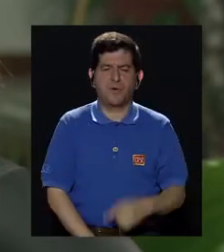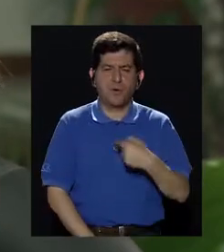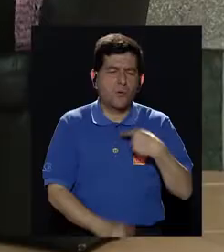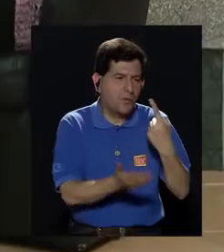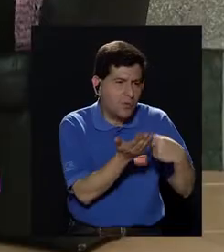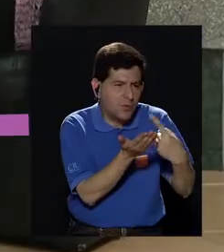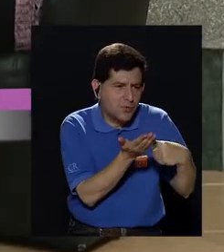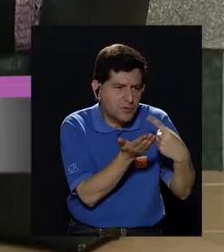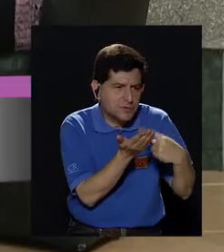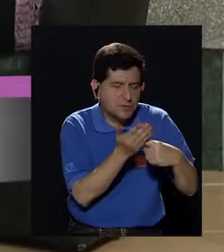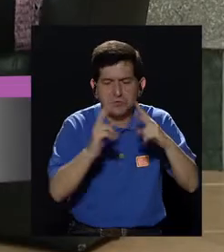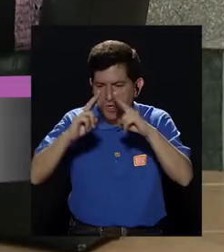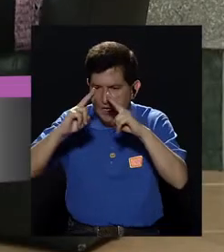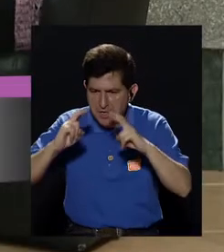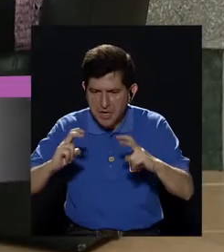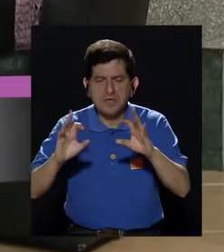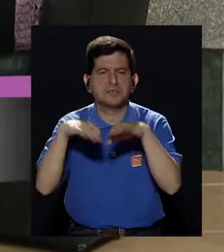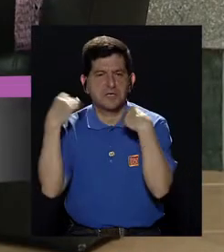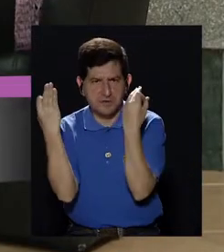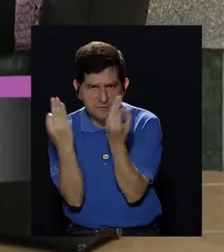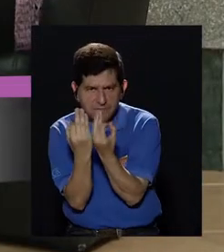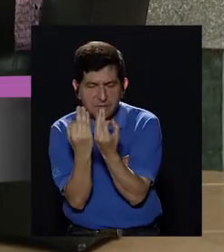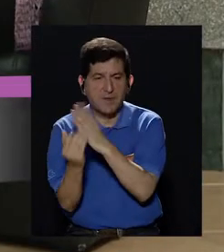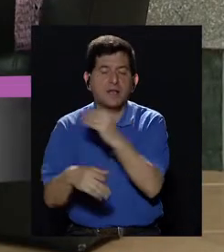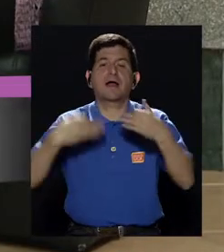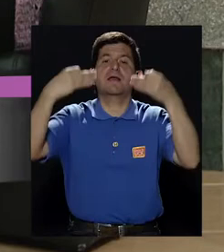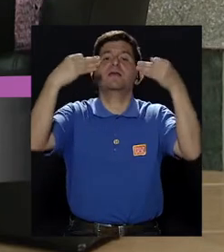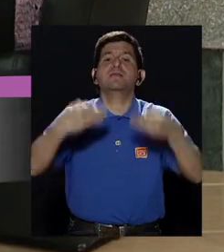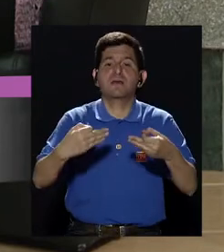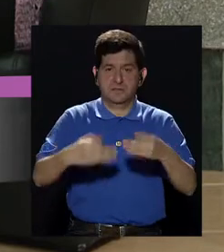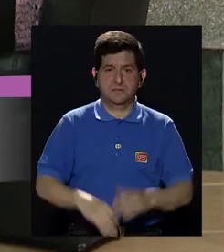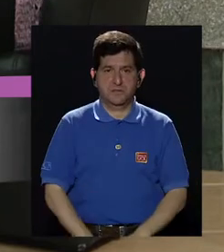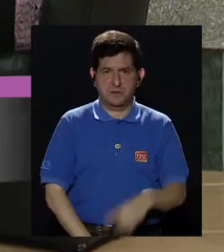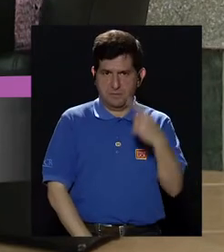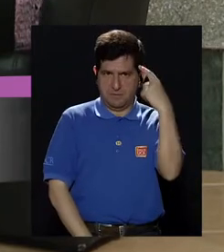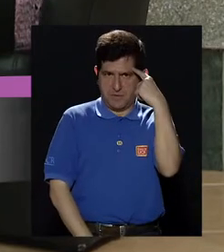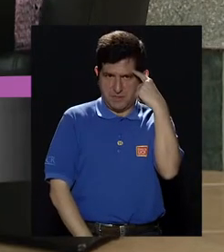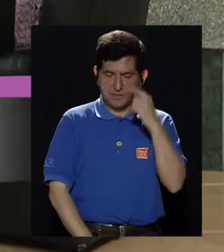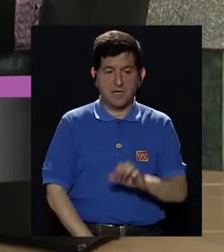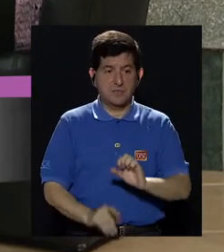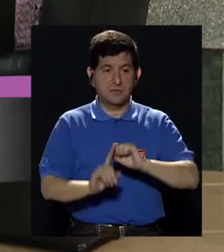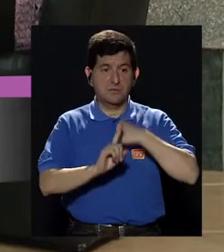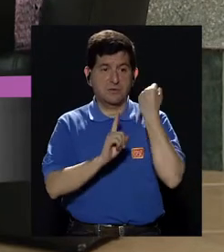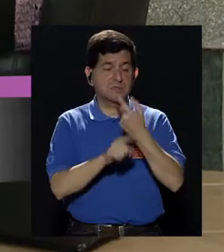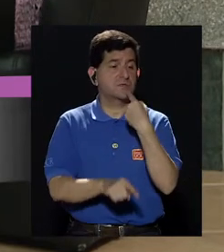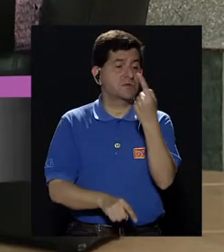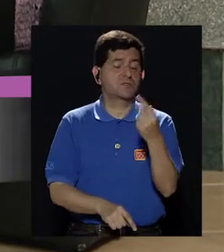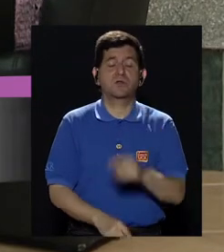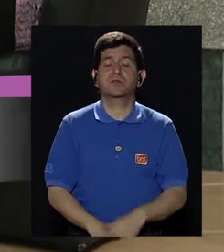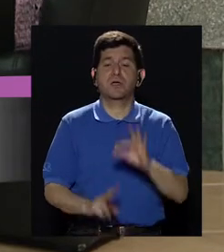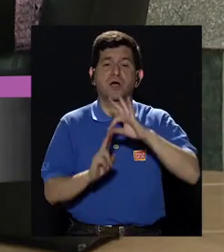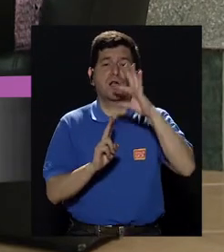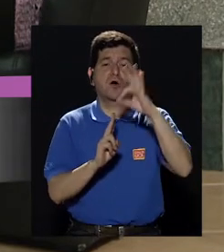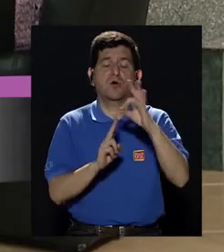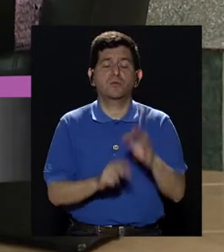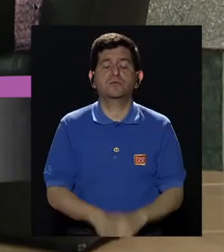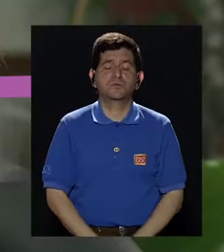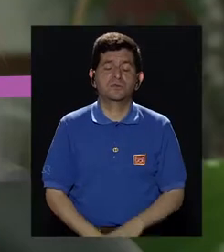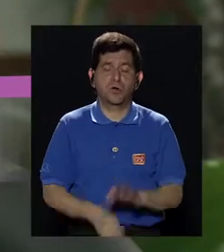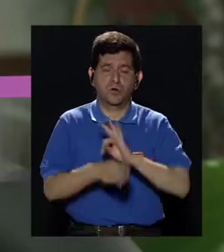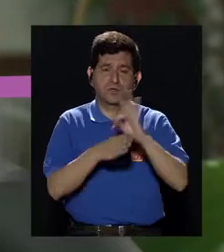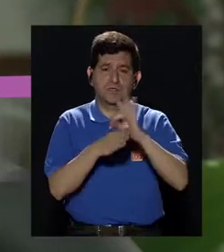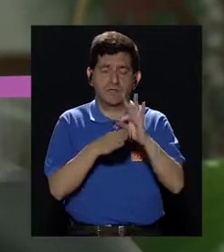discutirlo y revisarlo con el núcleo familiar y tomar la decisión basado en lo que le presente el médico como opciones de tratamiento.